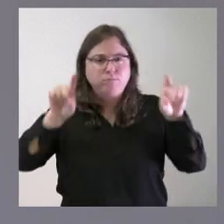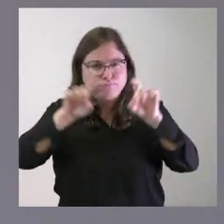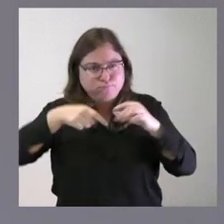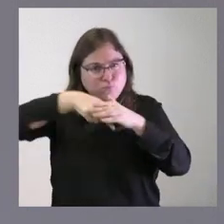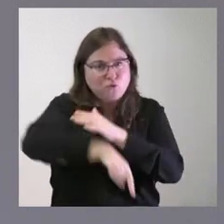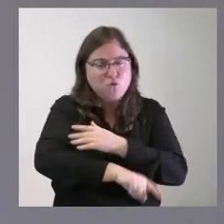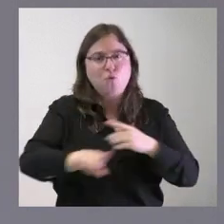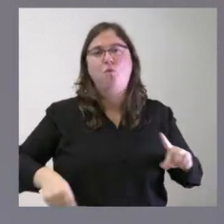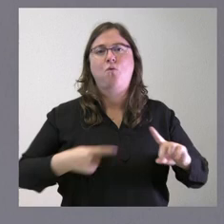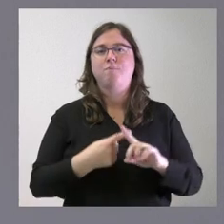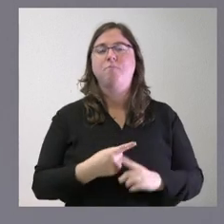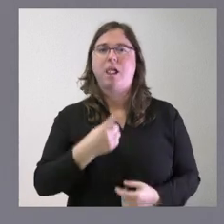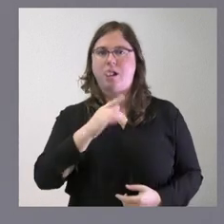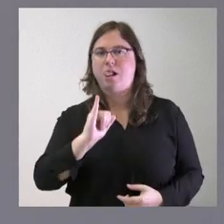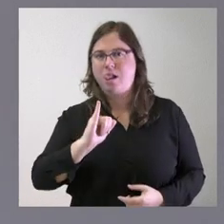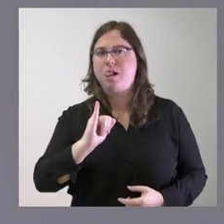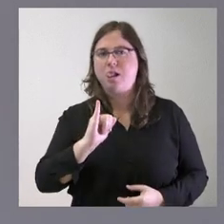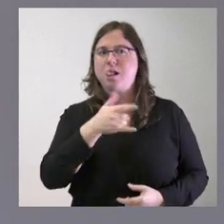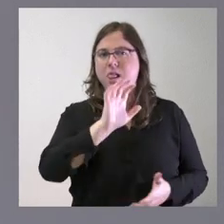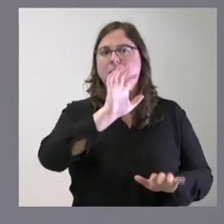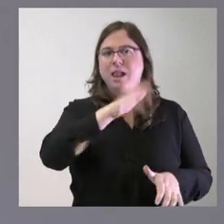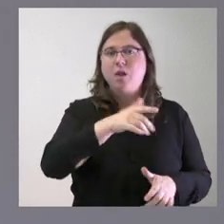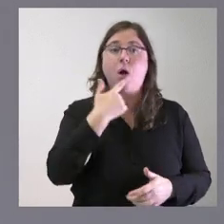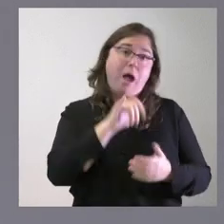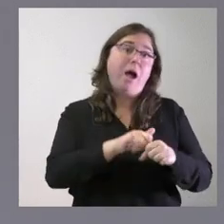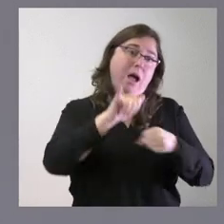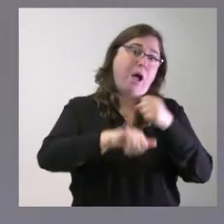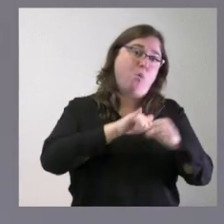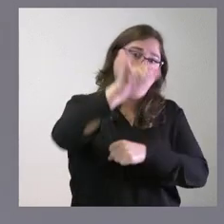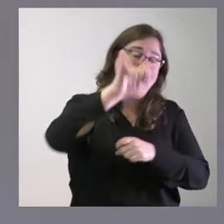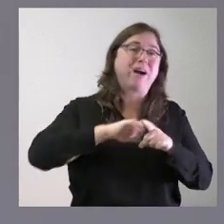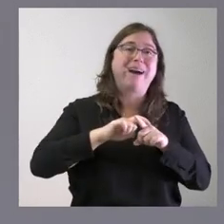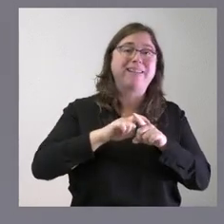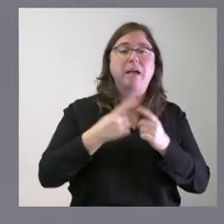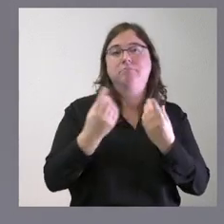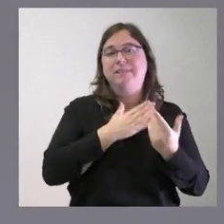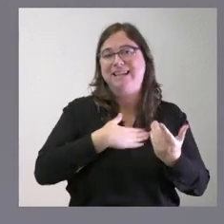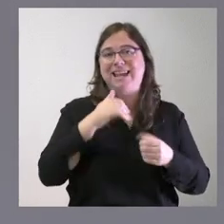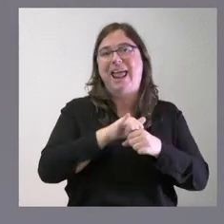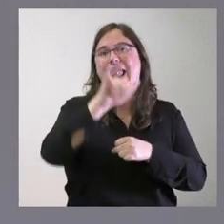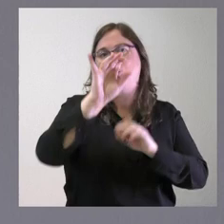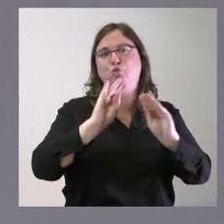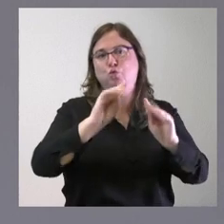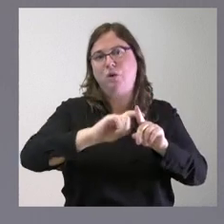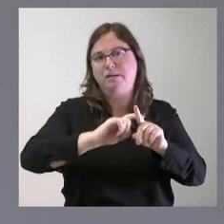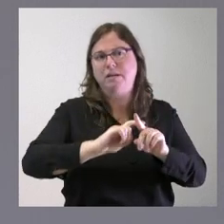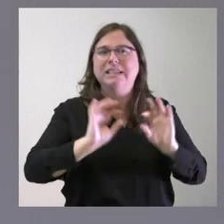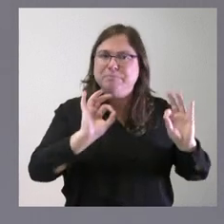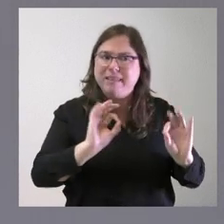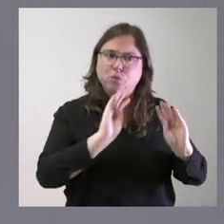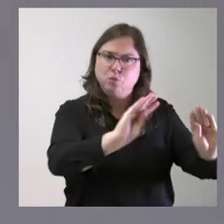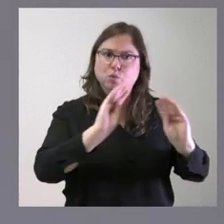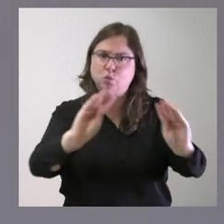existencia en definitiva también de un aeropuerto con las características que tiene el aeropuerto de León por tanto el informe es específico